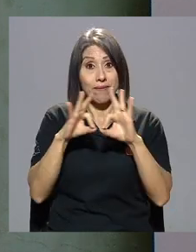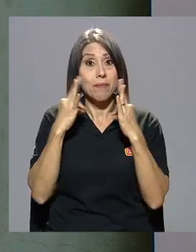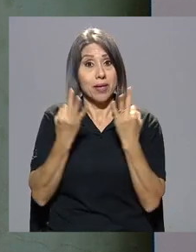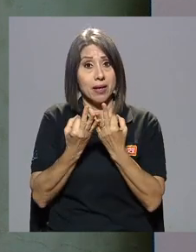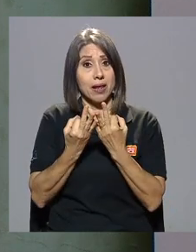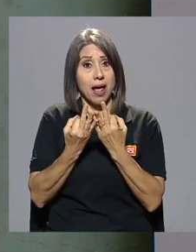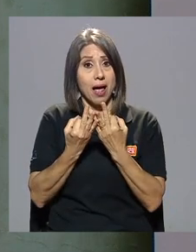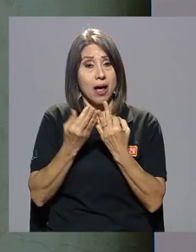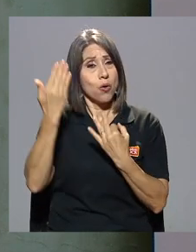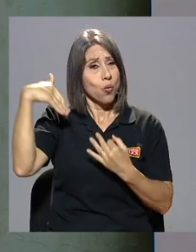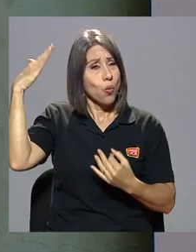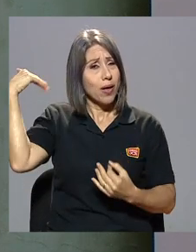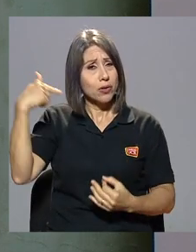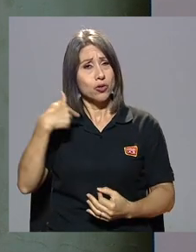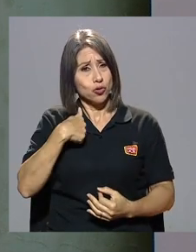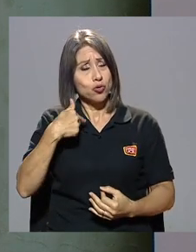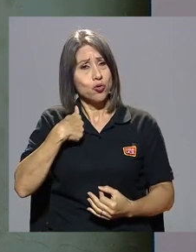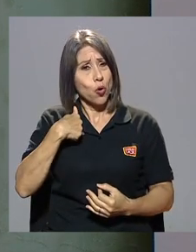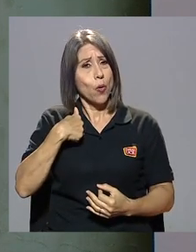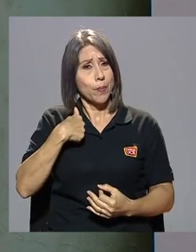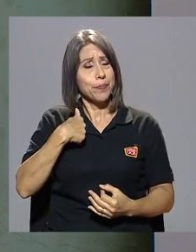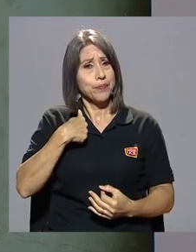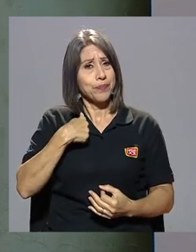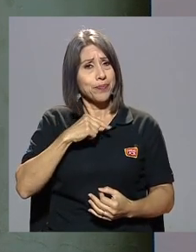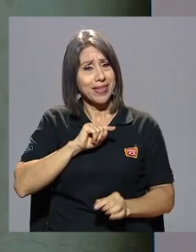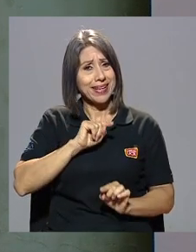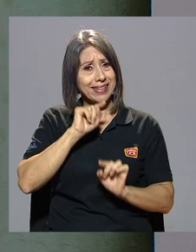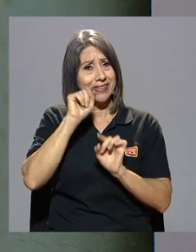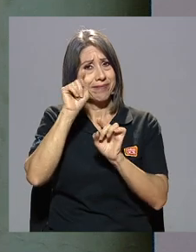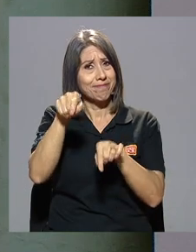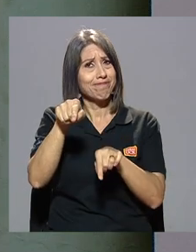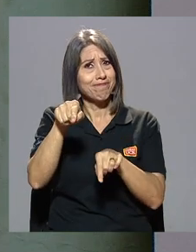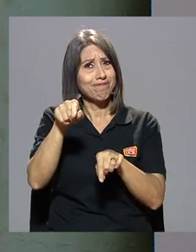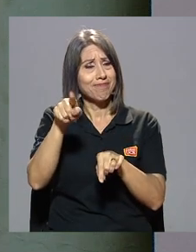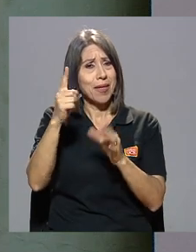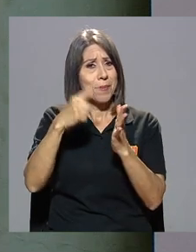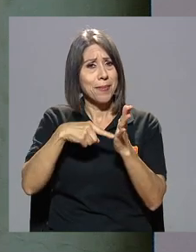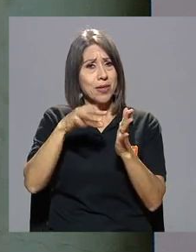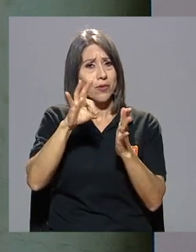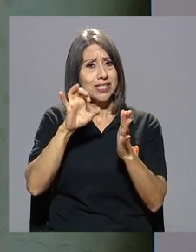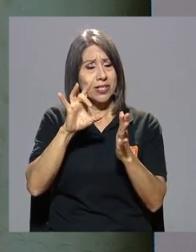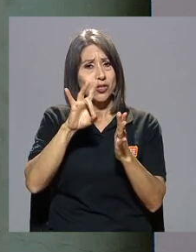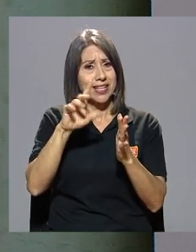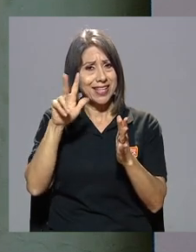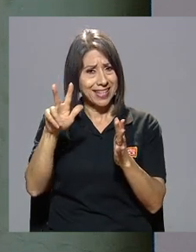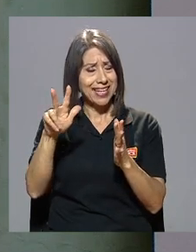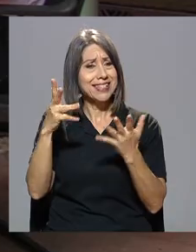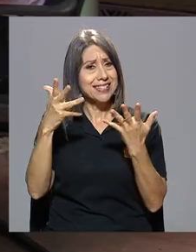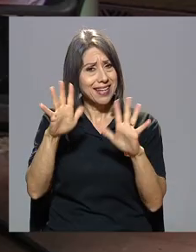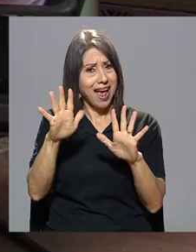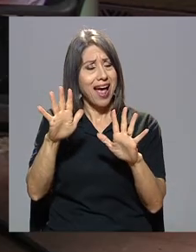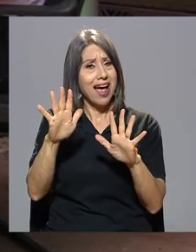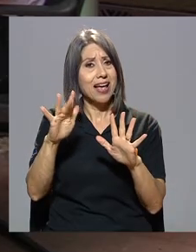cuando yo estuve combatiendo desde el año 83 ya